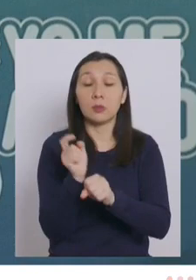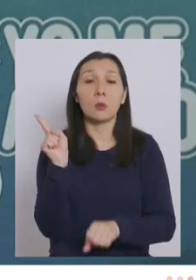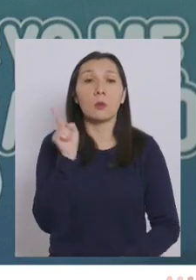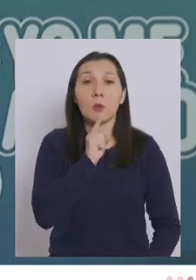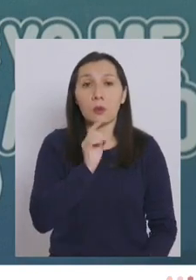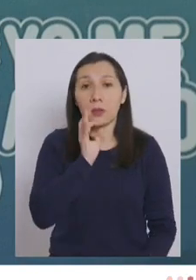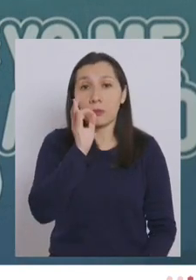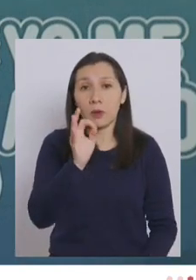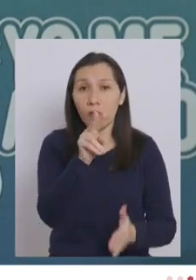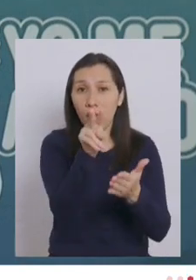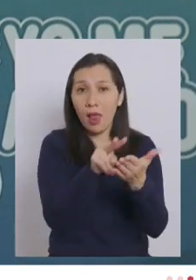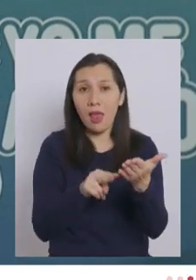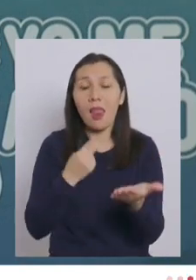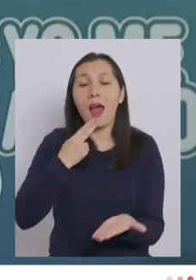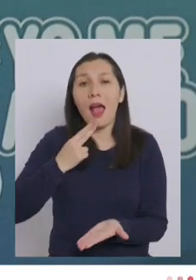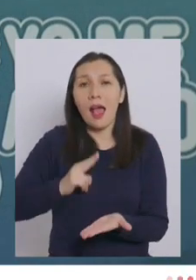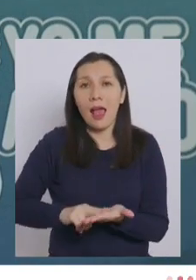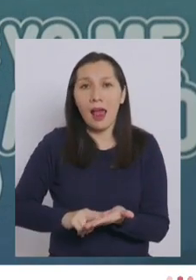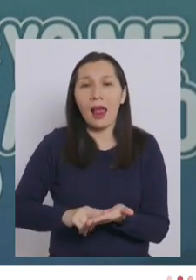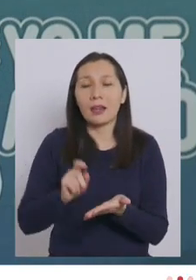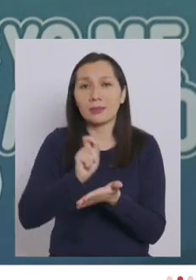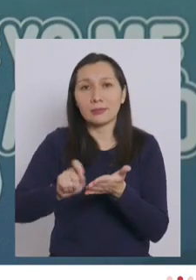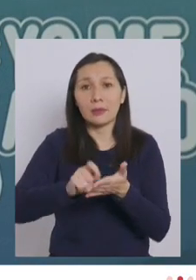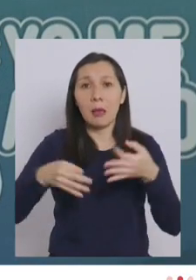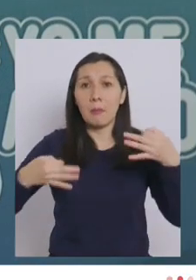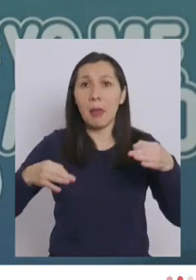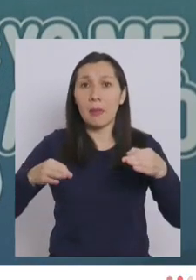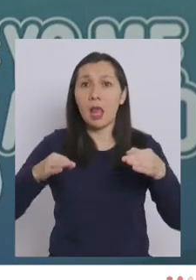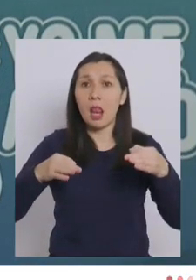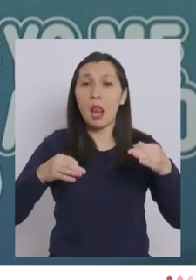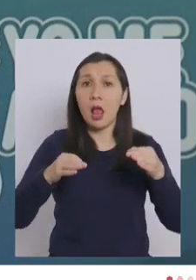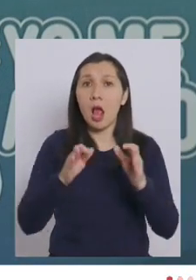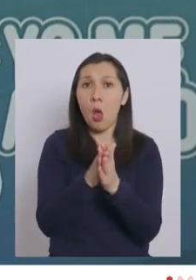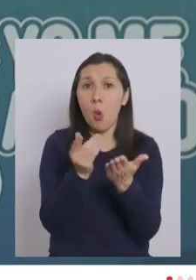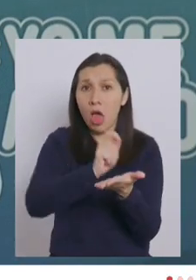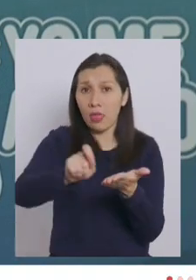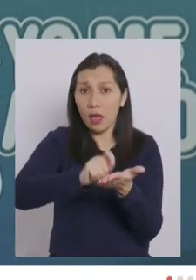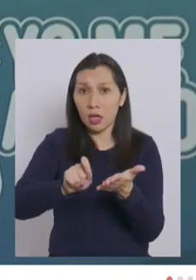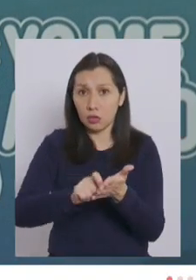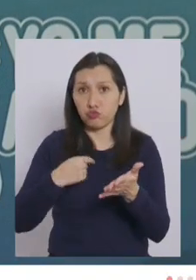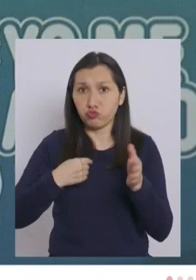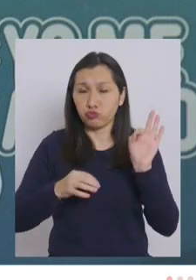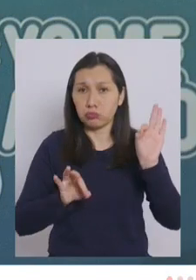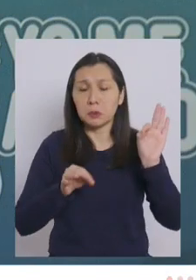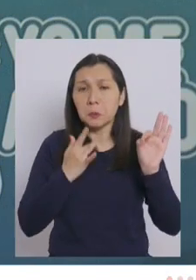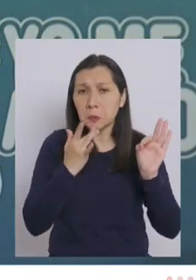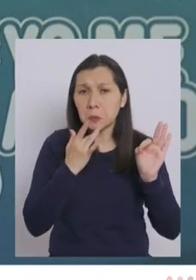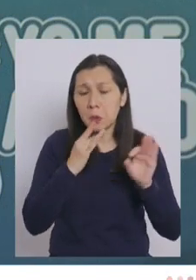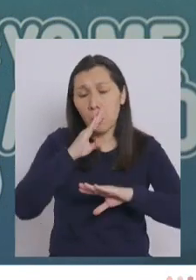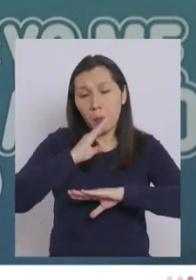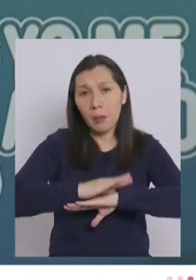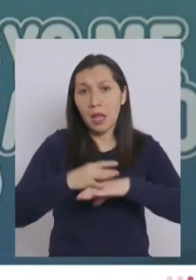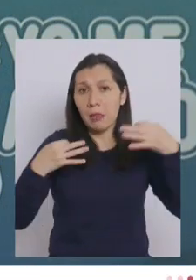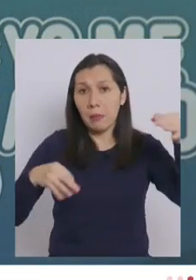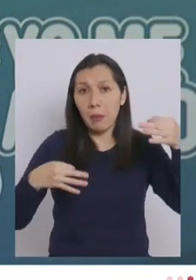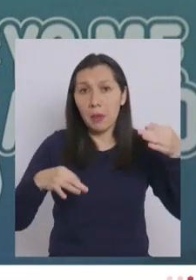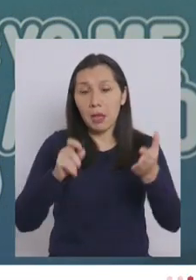último, quiero leer una carta, escrita en papel de cuaderno. Aquí la tengo, un papel simple, humilde,